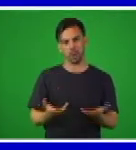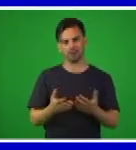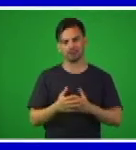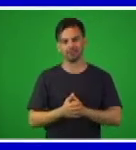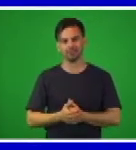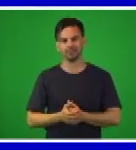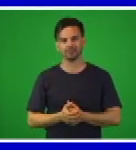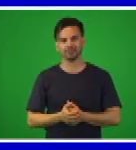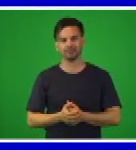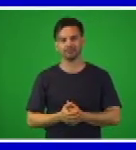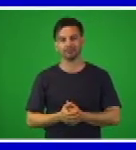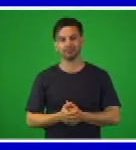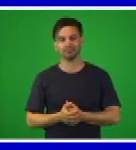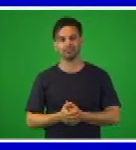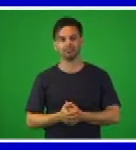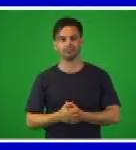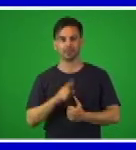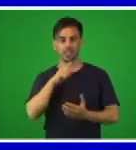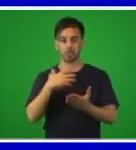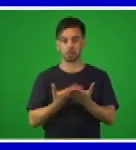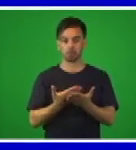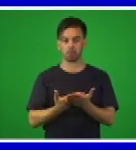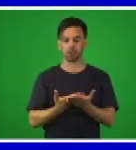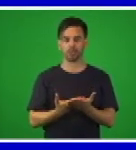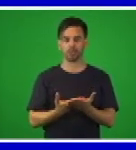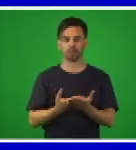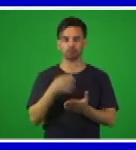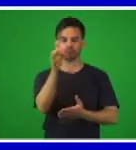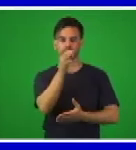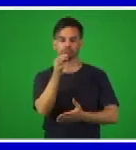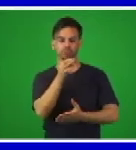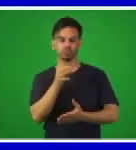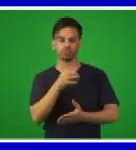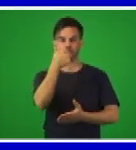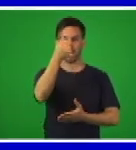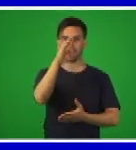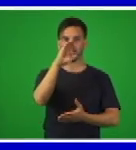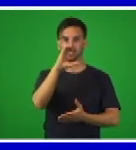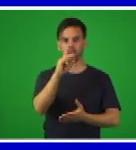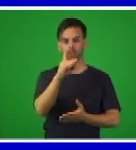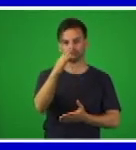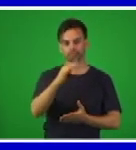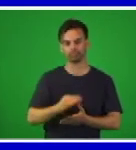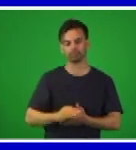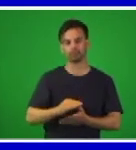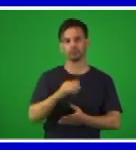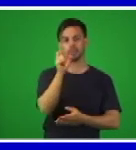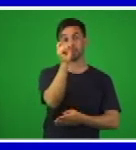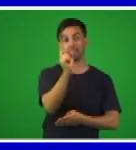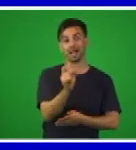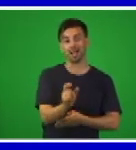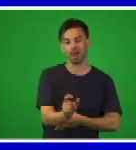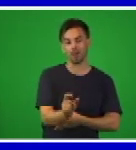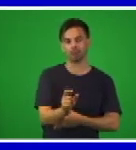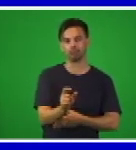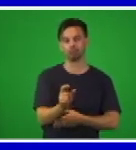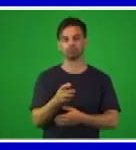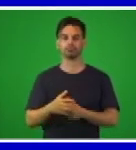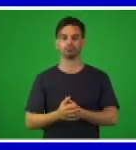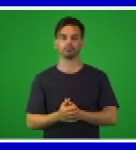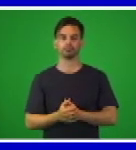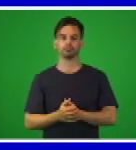encuentra. Recuerden que estamos hablando de pretérito, presente, futuro. Le proponemos ordenar